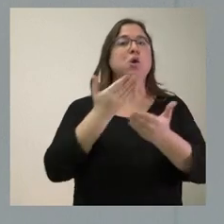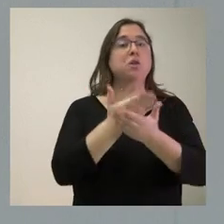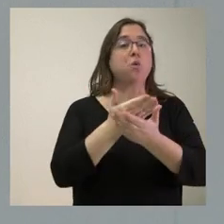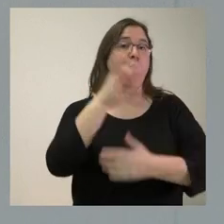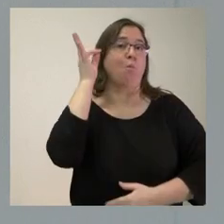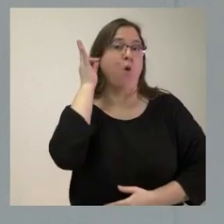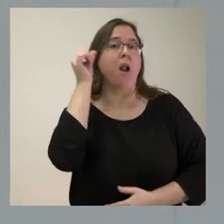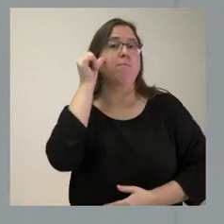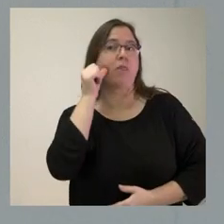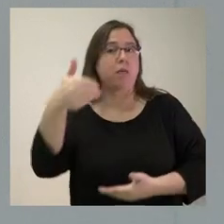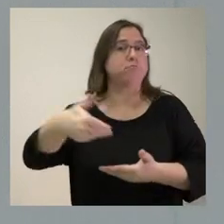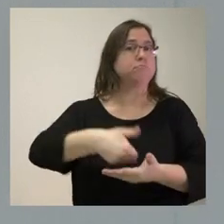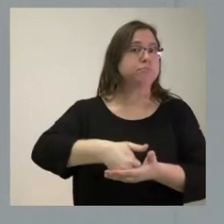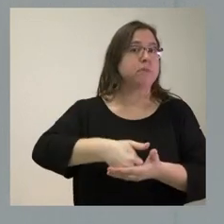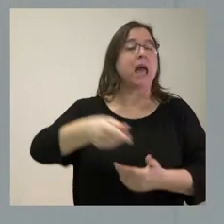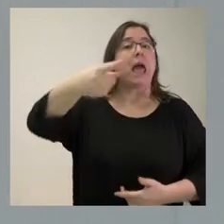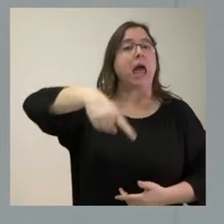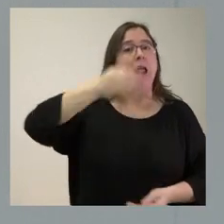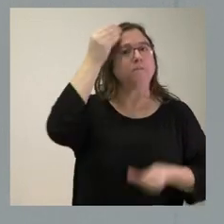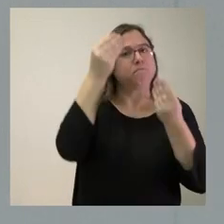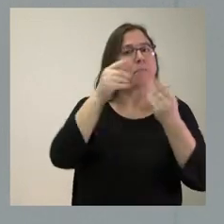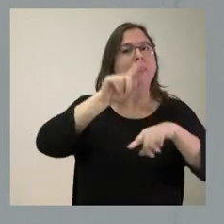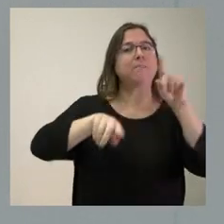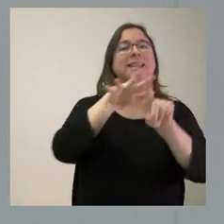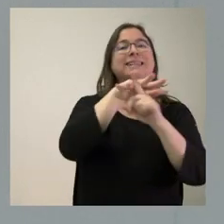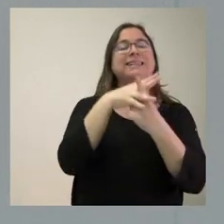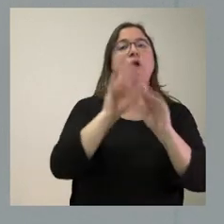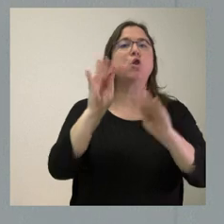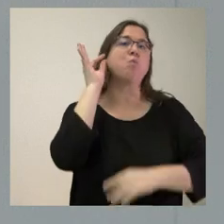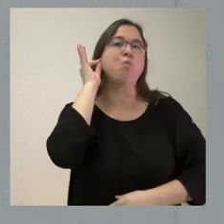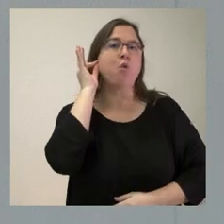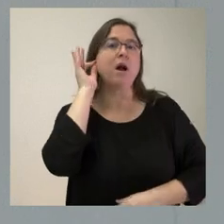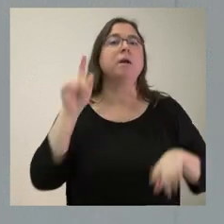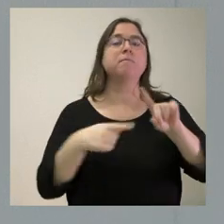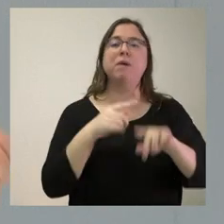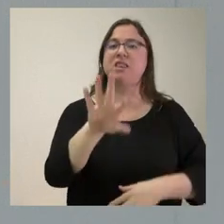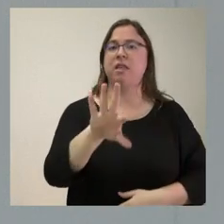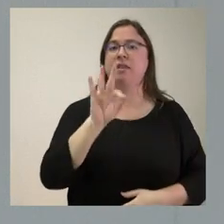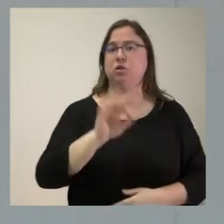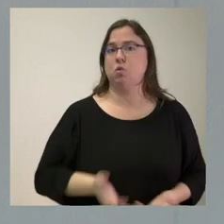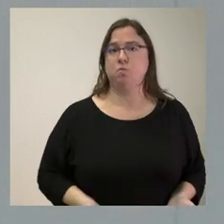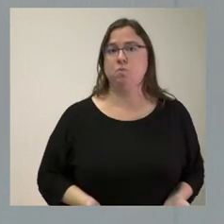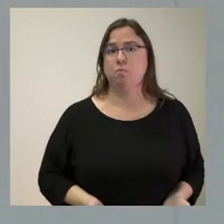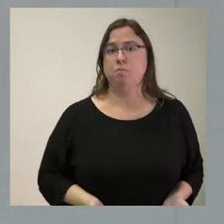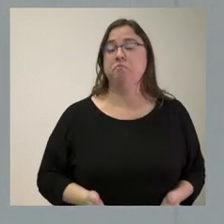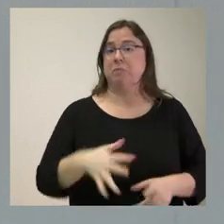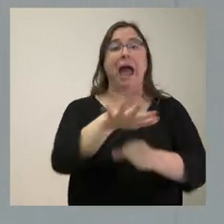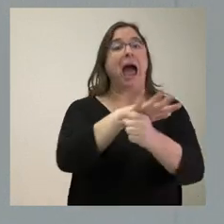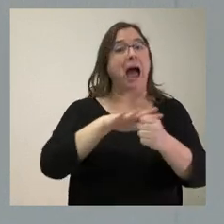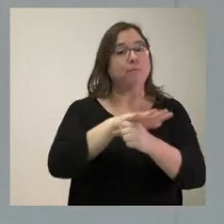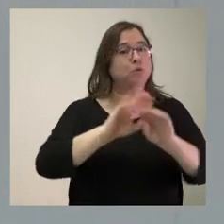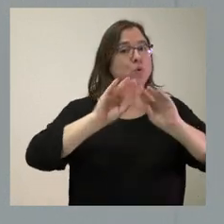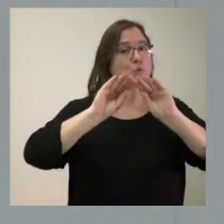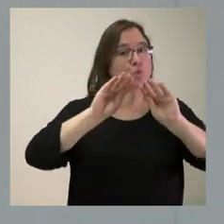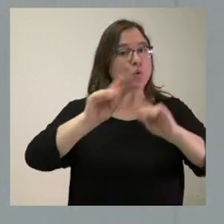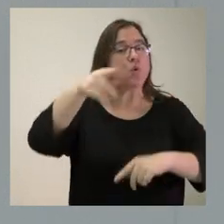embarazada, es el que tiene que valorar el contexto de esa solicitud y tomar la decisión. Y, por tanto, es en ese ámbito en el